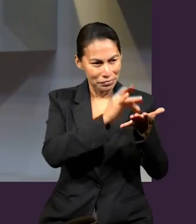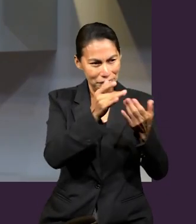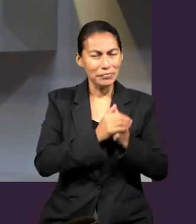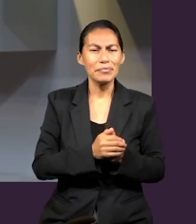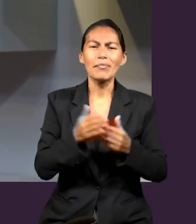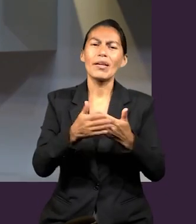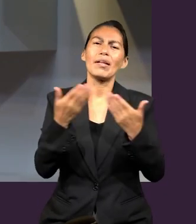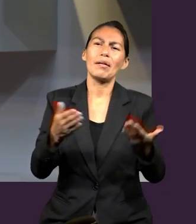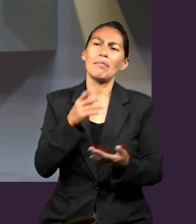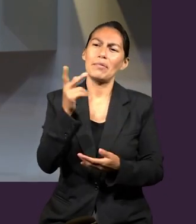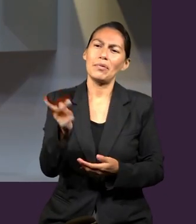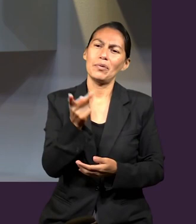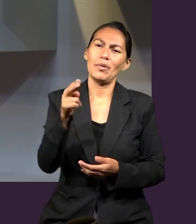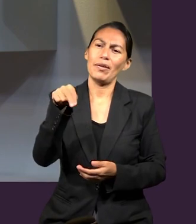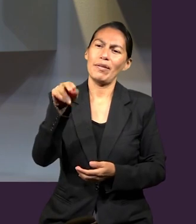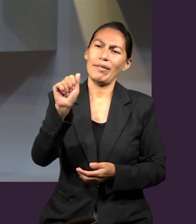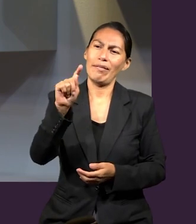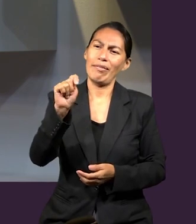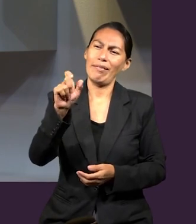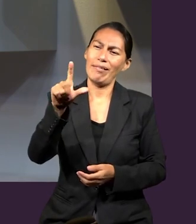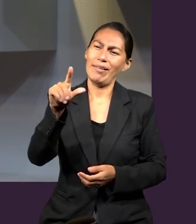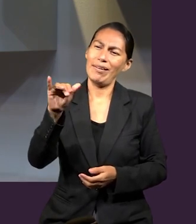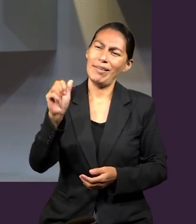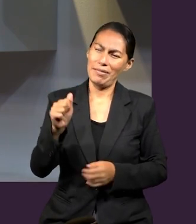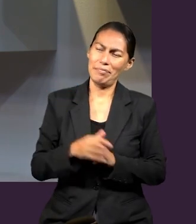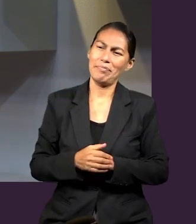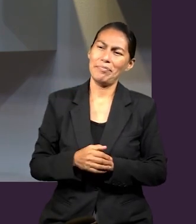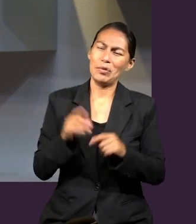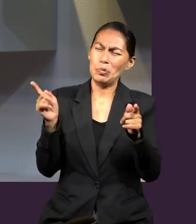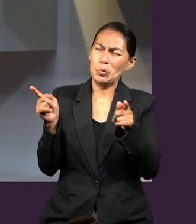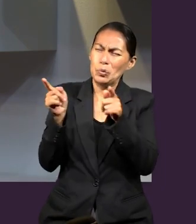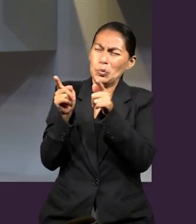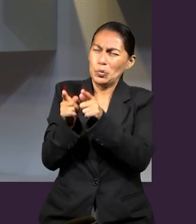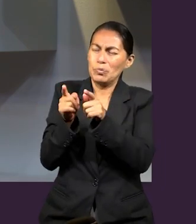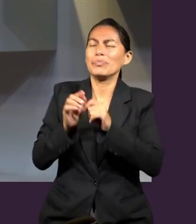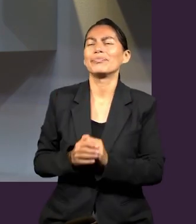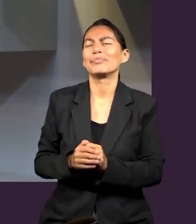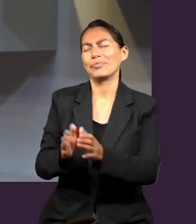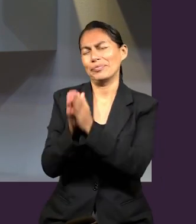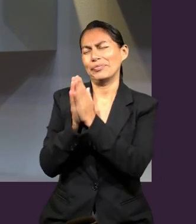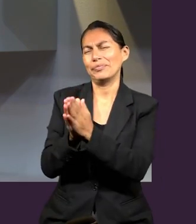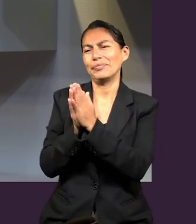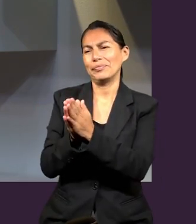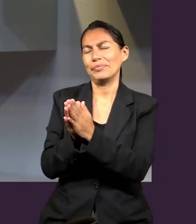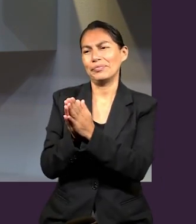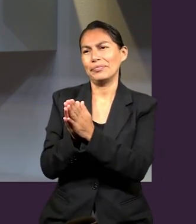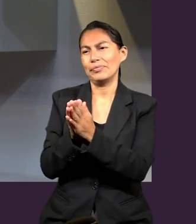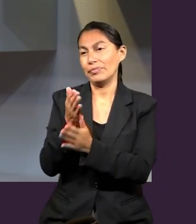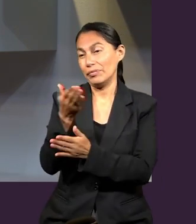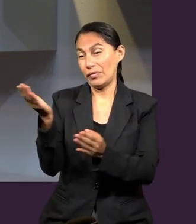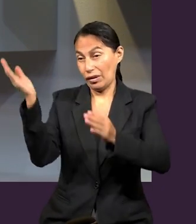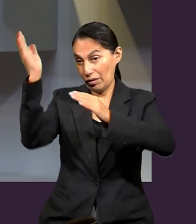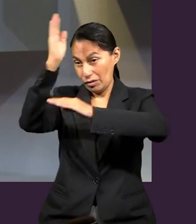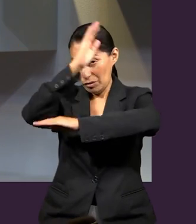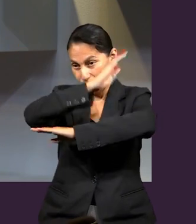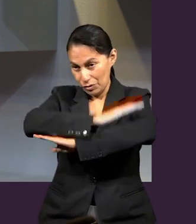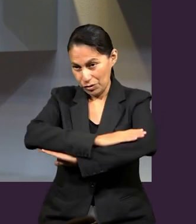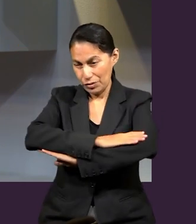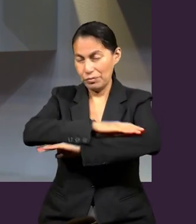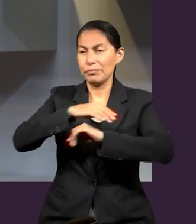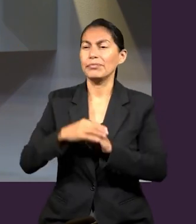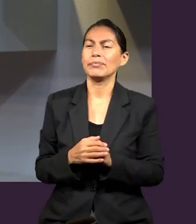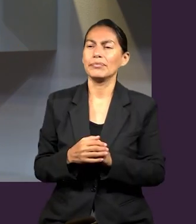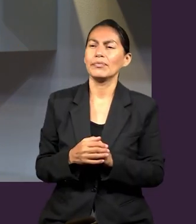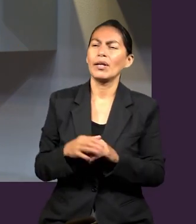Quiero preguntarle a Natalia para continuar con esto de manera breve y en un buen resumen, Natalia,